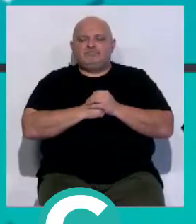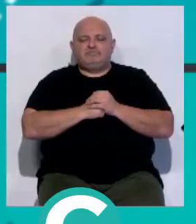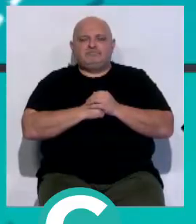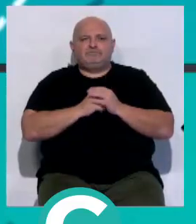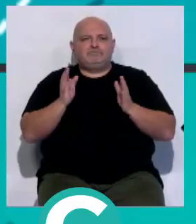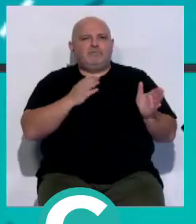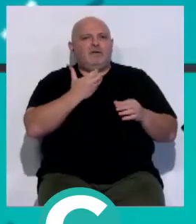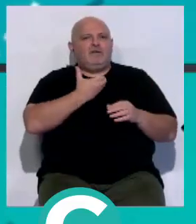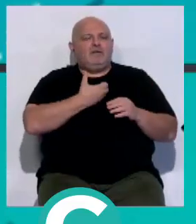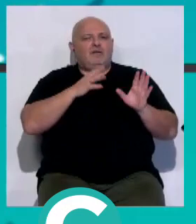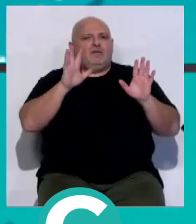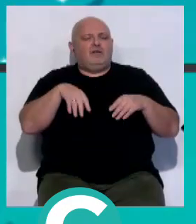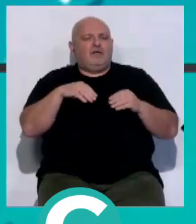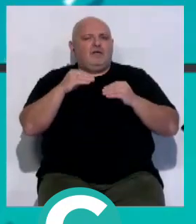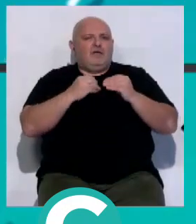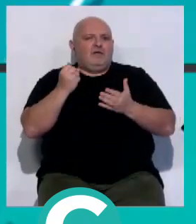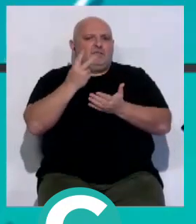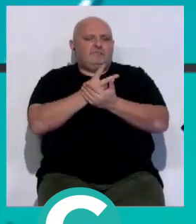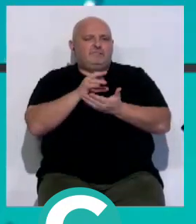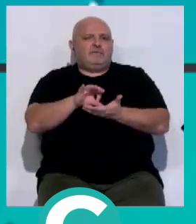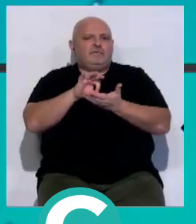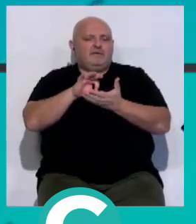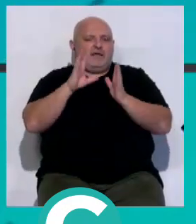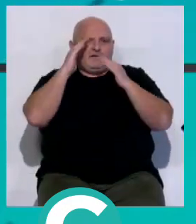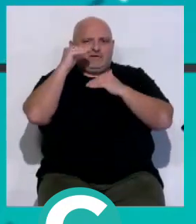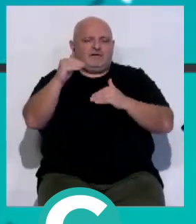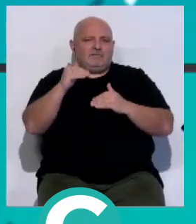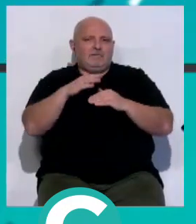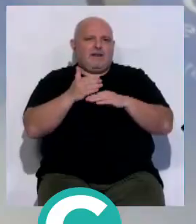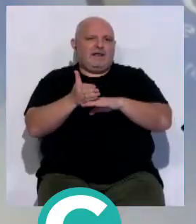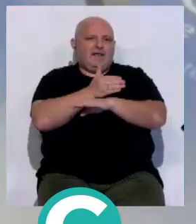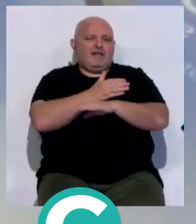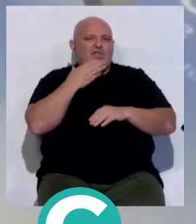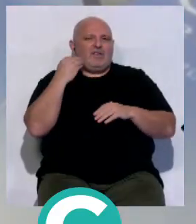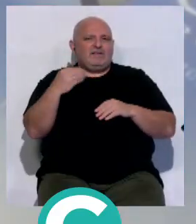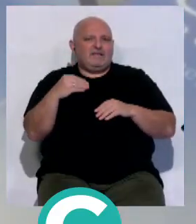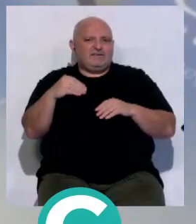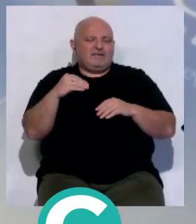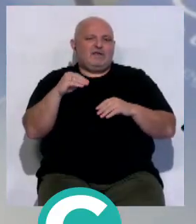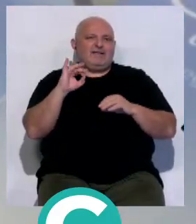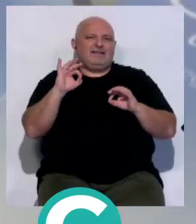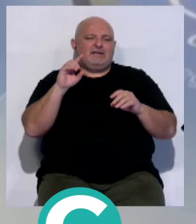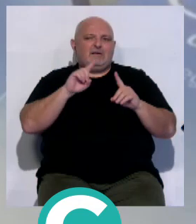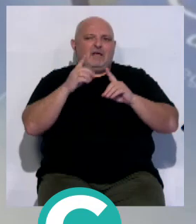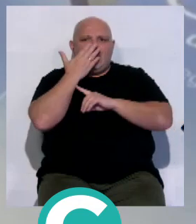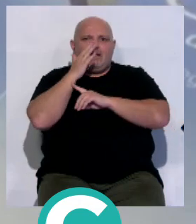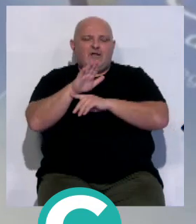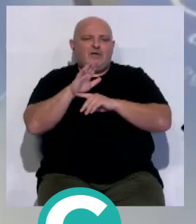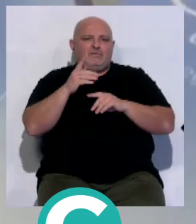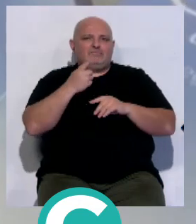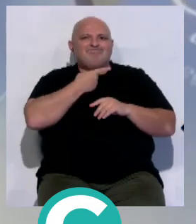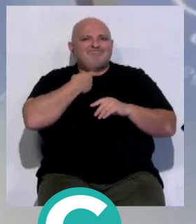El Ayuntamiento de Cádiz ha reactivado el servicio de atención temprana para adolescentes y jóvenes con conductas